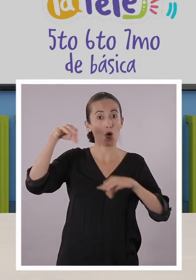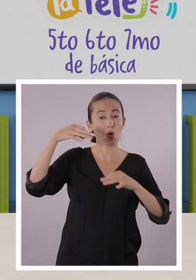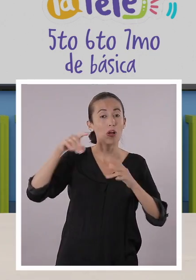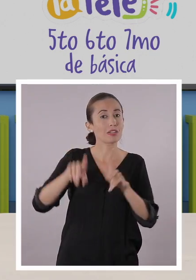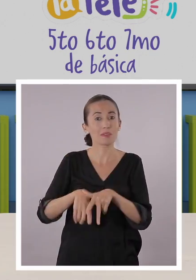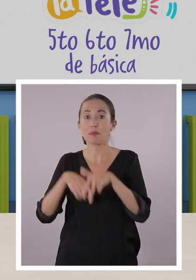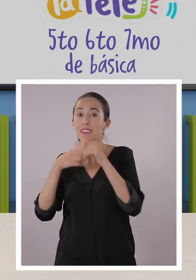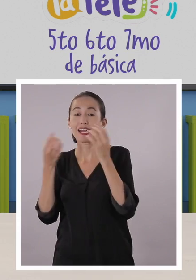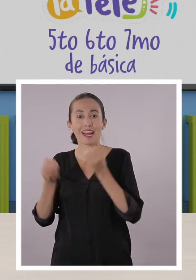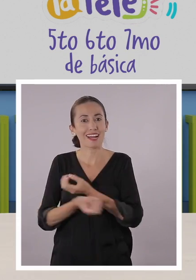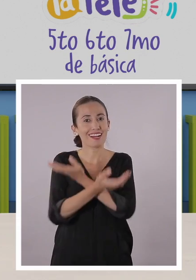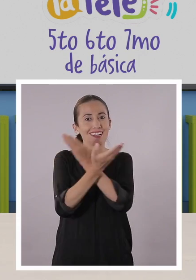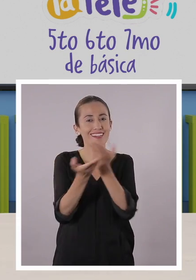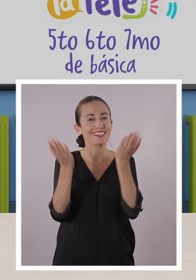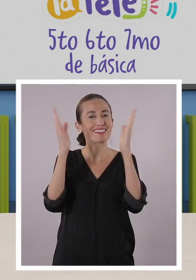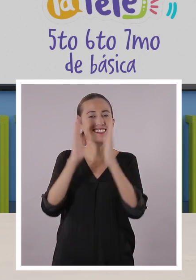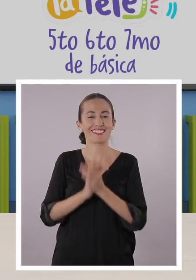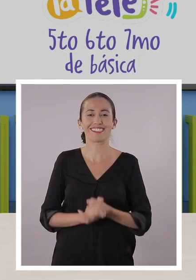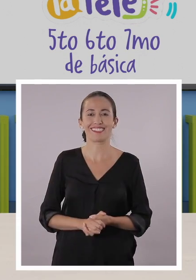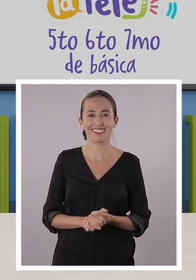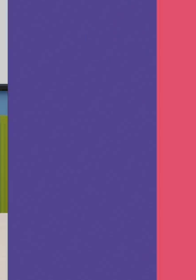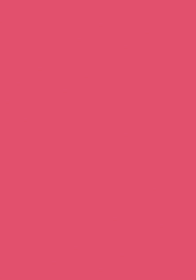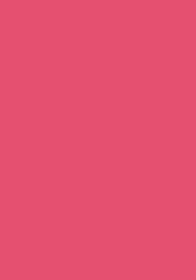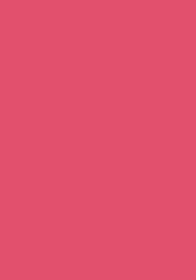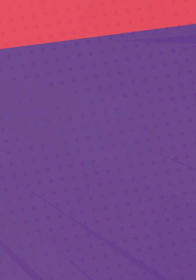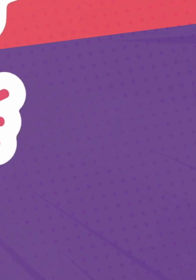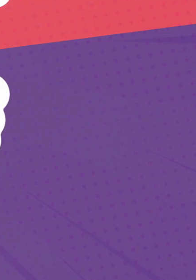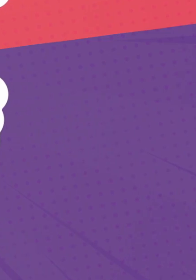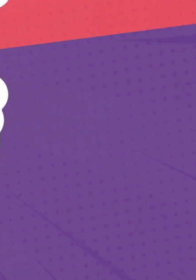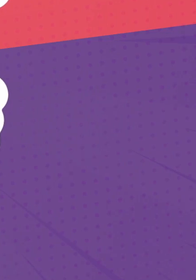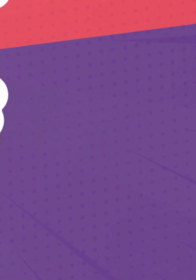mano, que en este momento empieza... Aprender la tele.